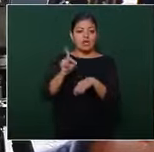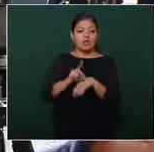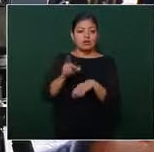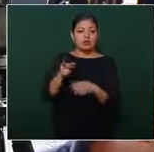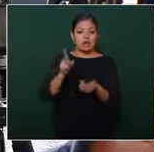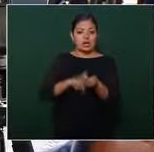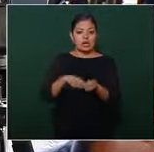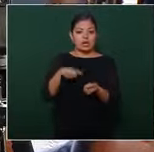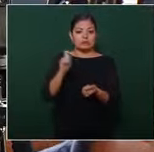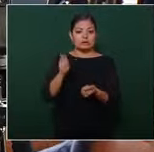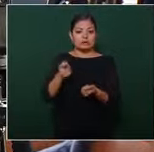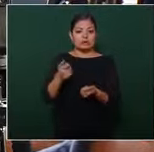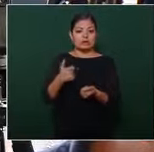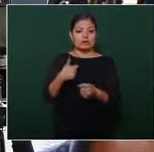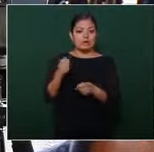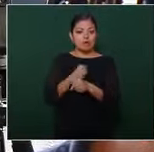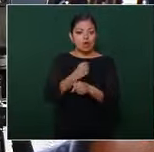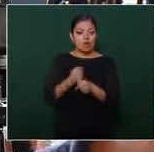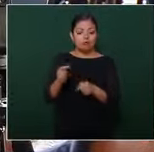si si si